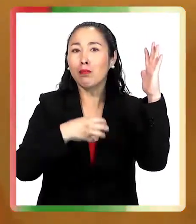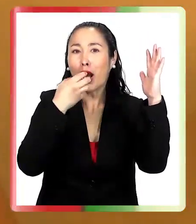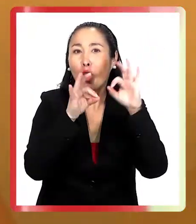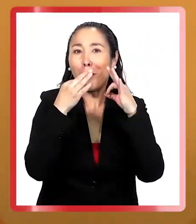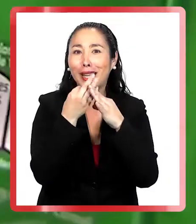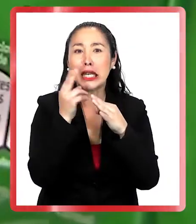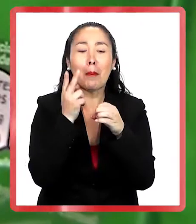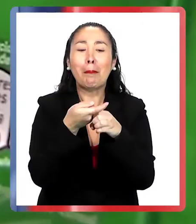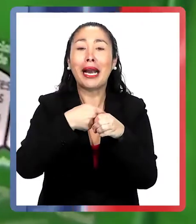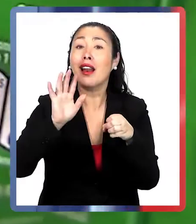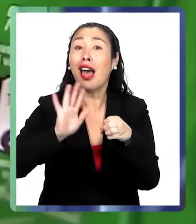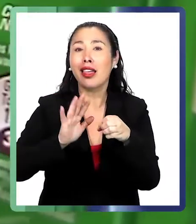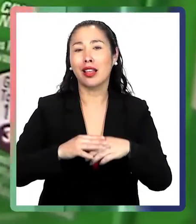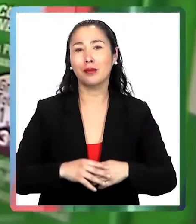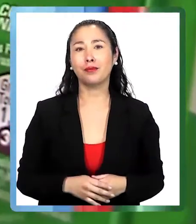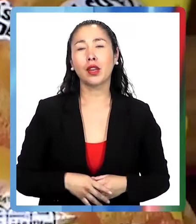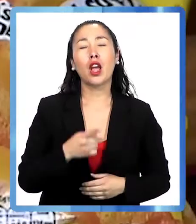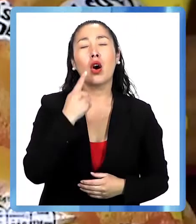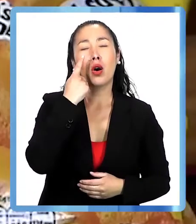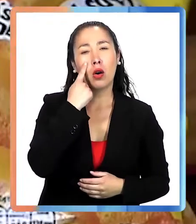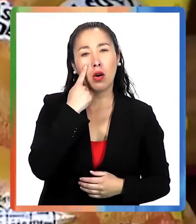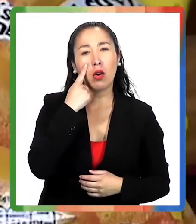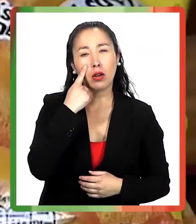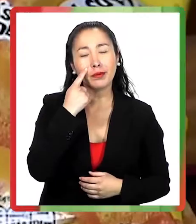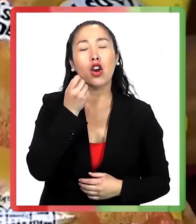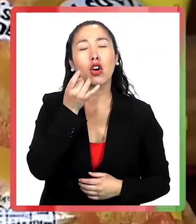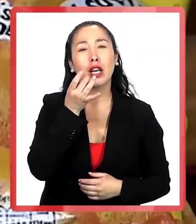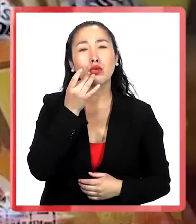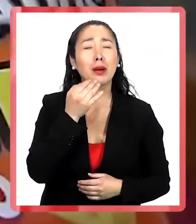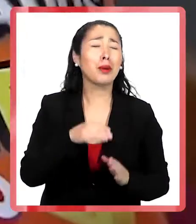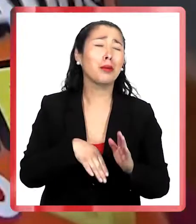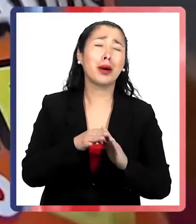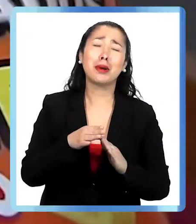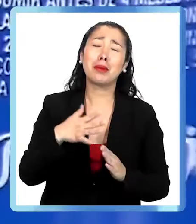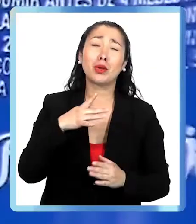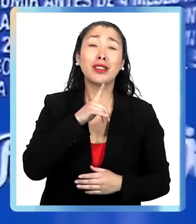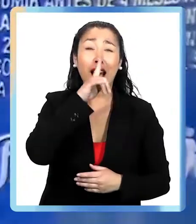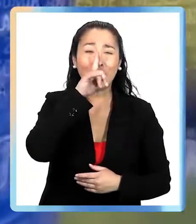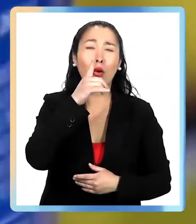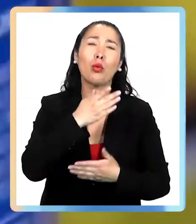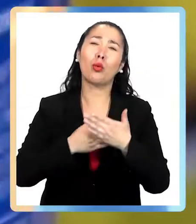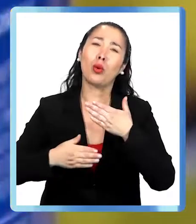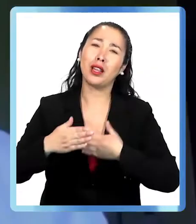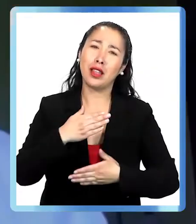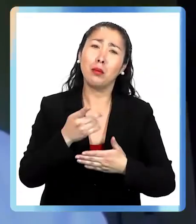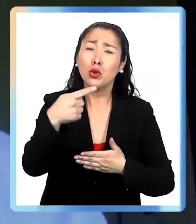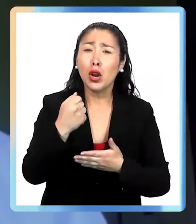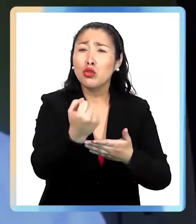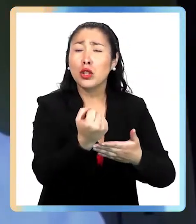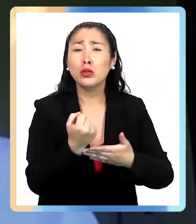Pero, ojo con los azúcares, y sobre todo con los hábitos, o sea, ayudémonos, ¿no